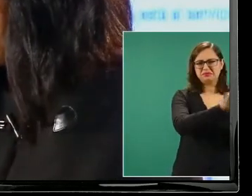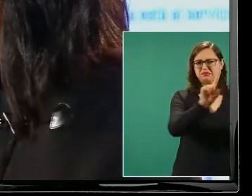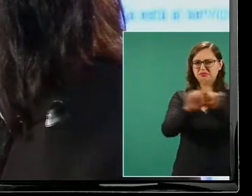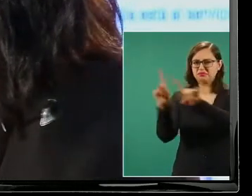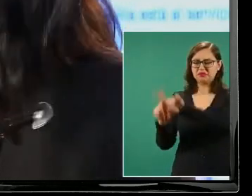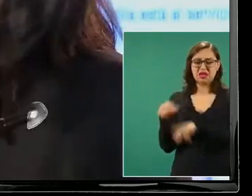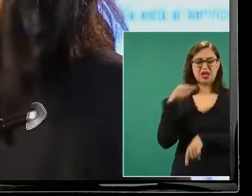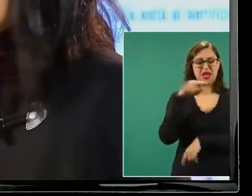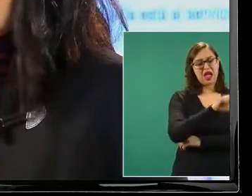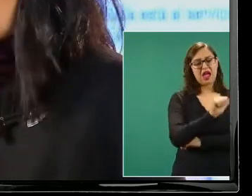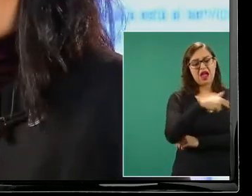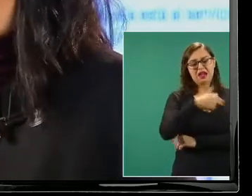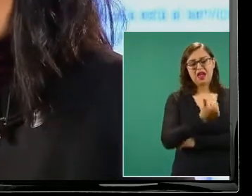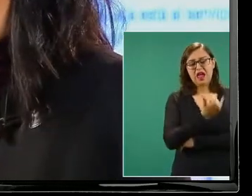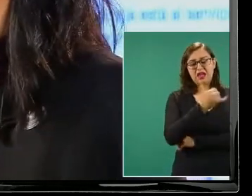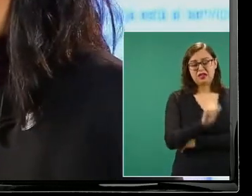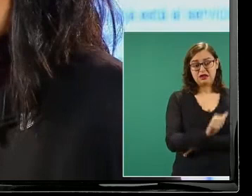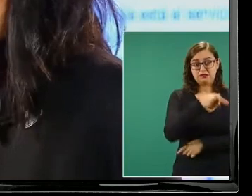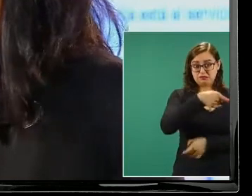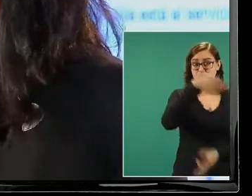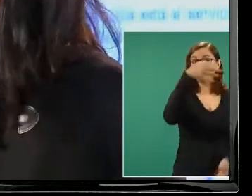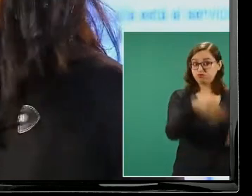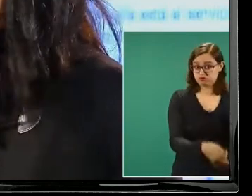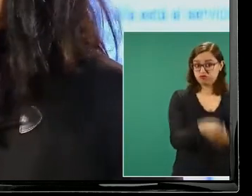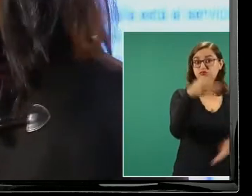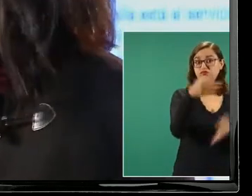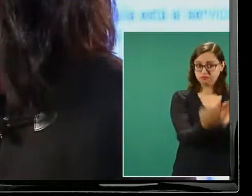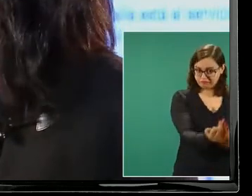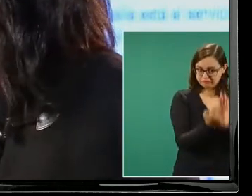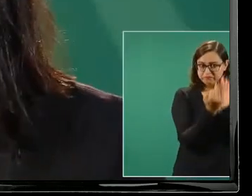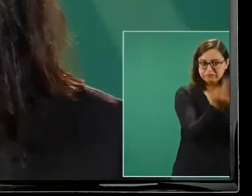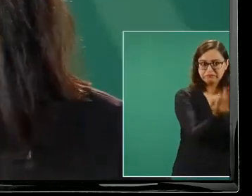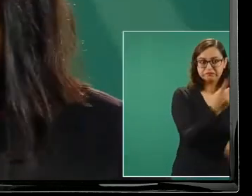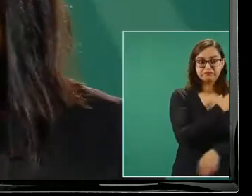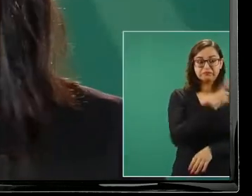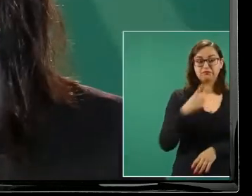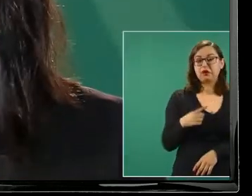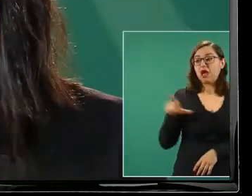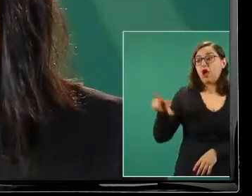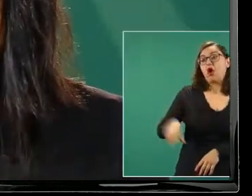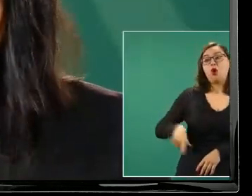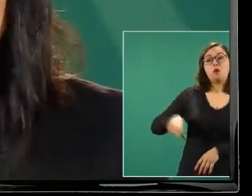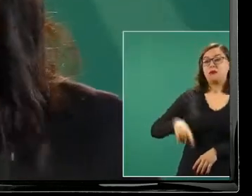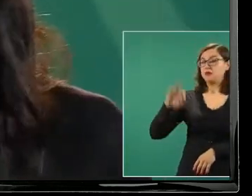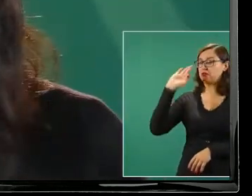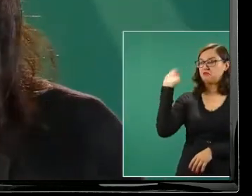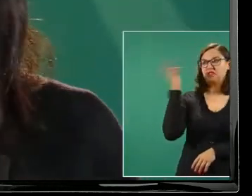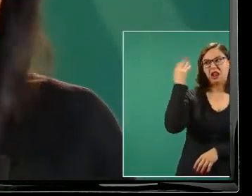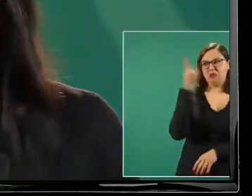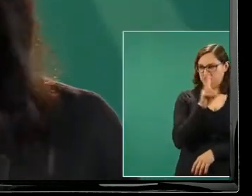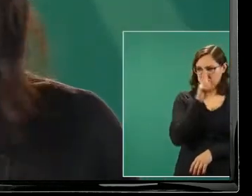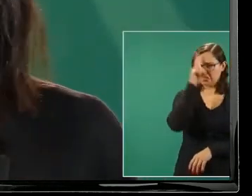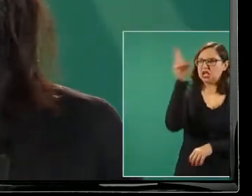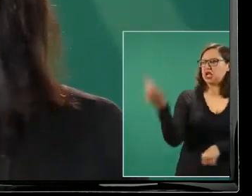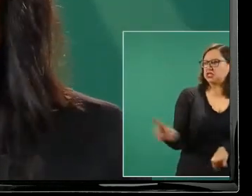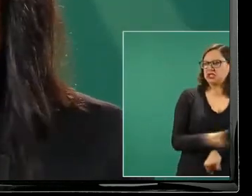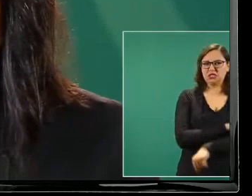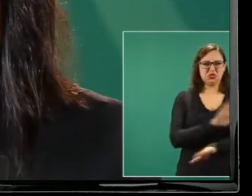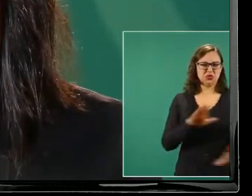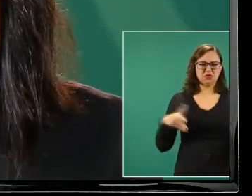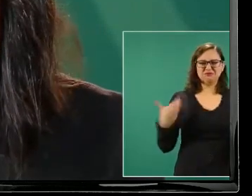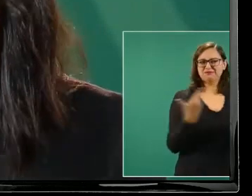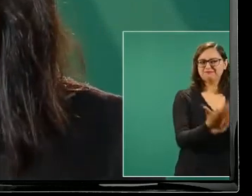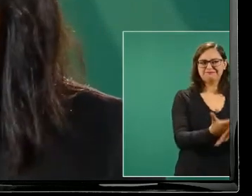para atacar al gobierno federal al que acusan de perseguir a los opositores lo cual es absolutamente falso